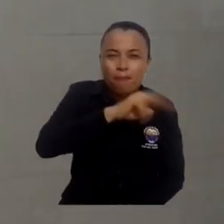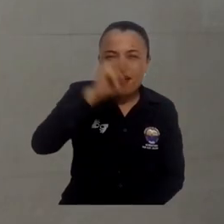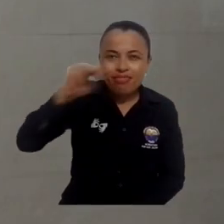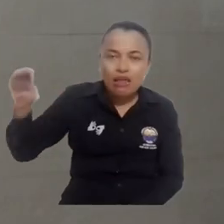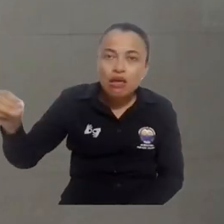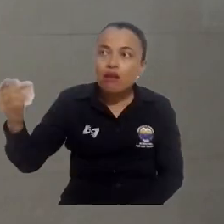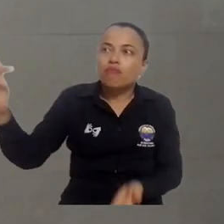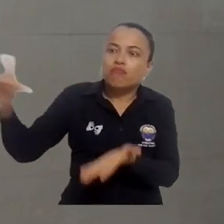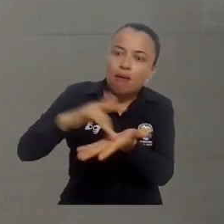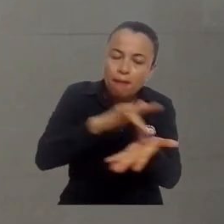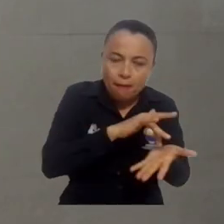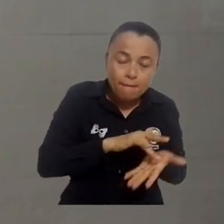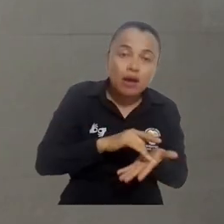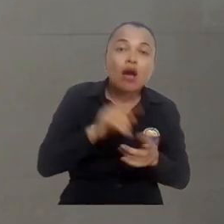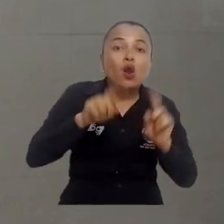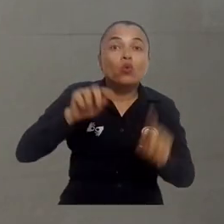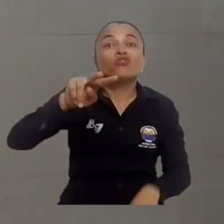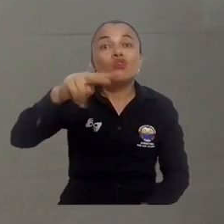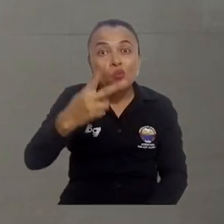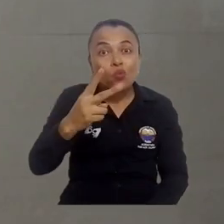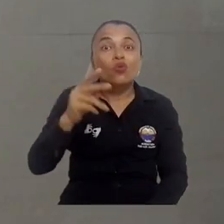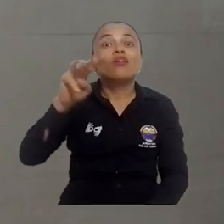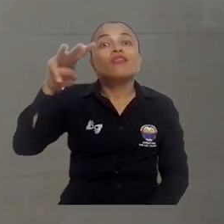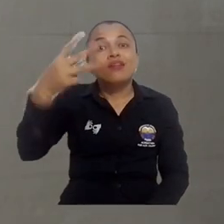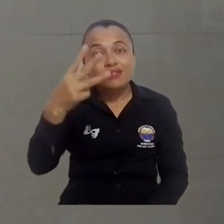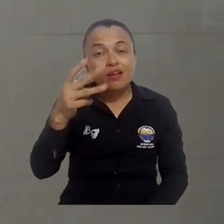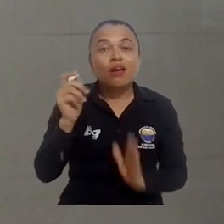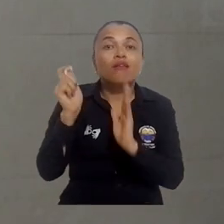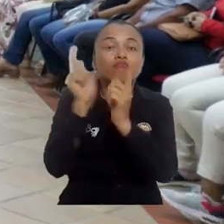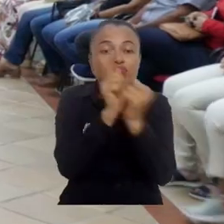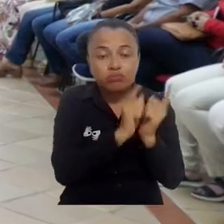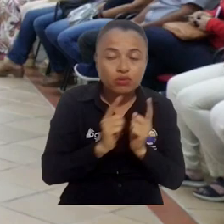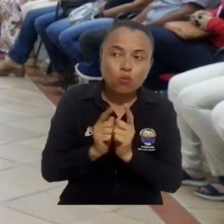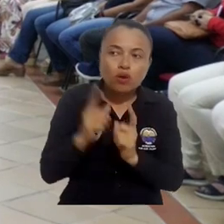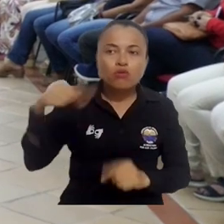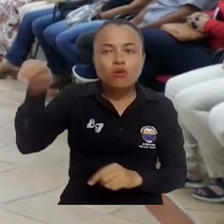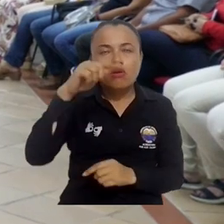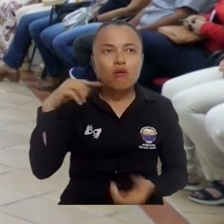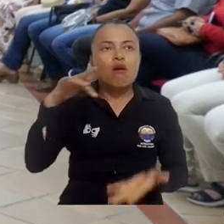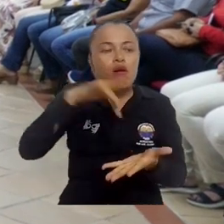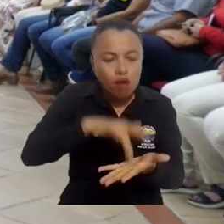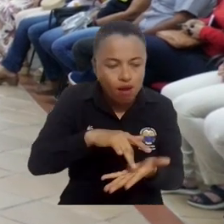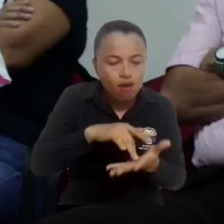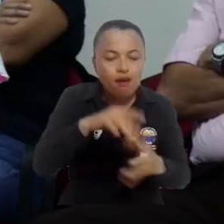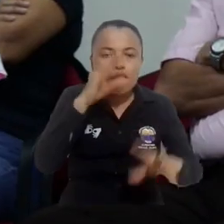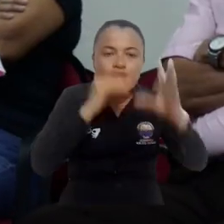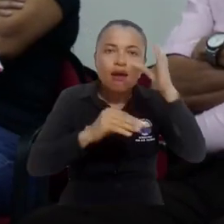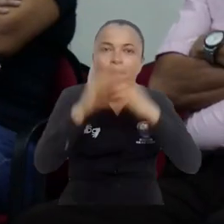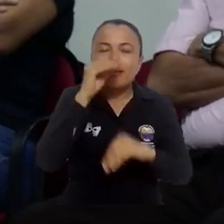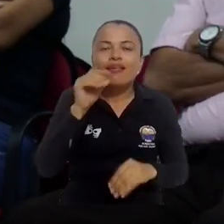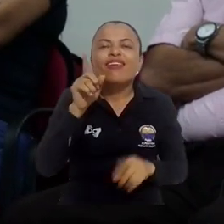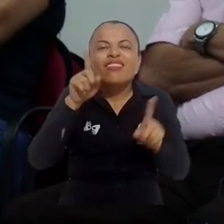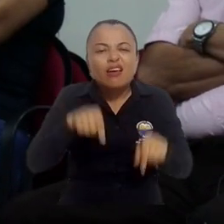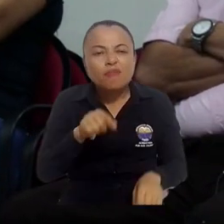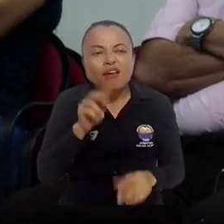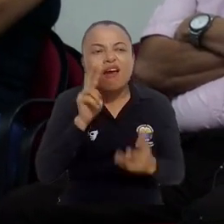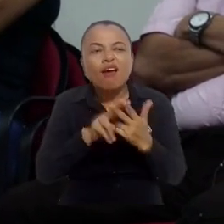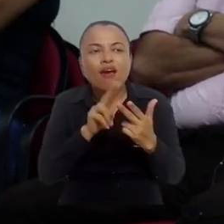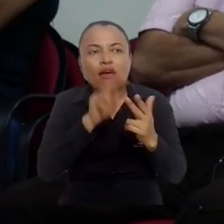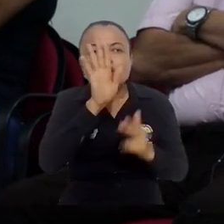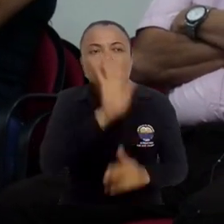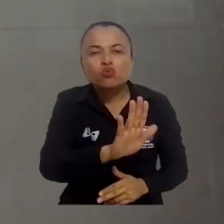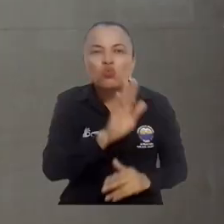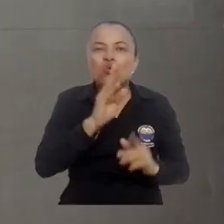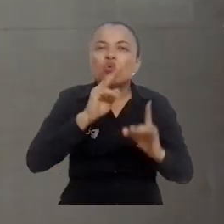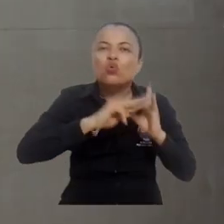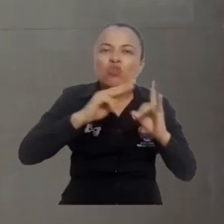Magdalena, gente que se compromete y que este es su segundo encuentro, su tercer encuentro, y que han visto la posibilidad aquí de aprender, pero también de